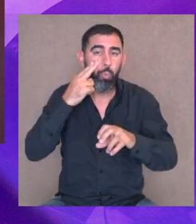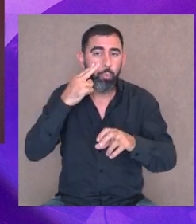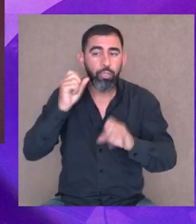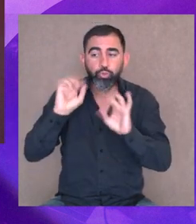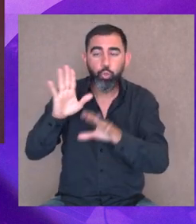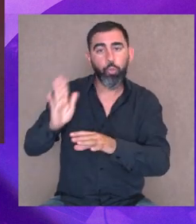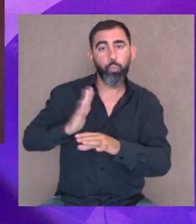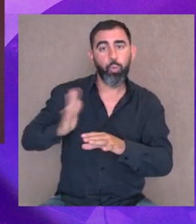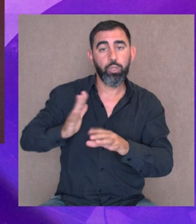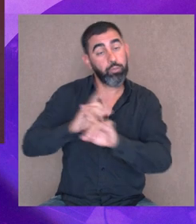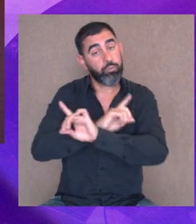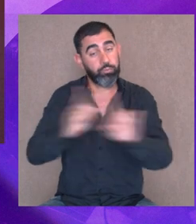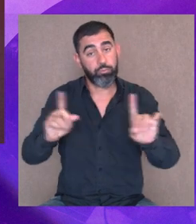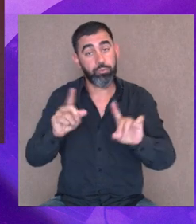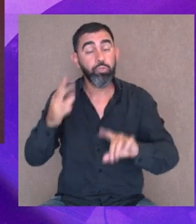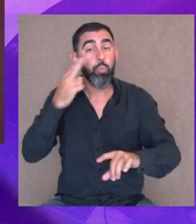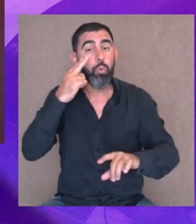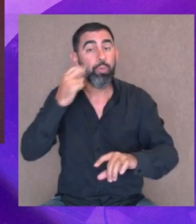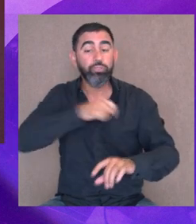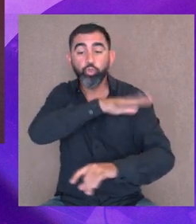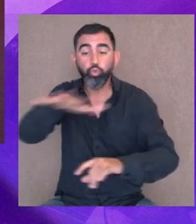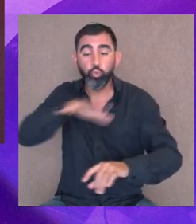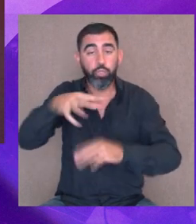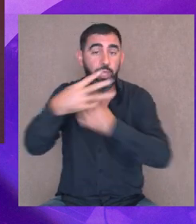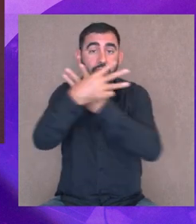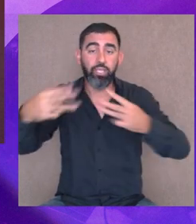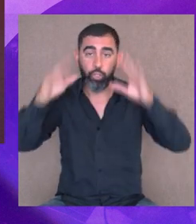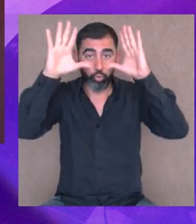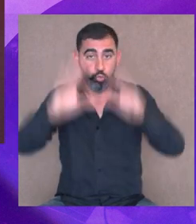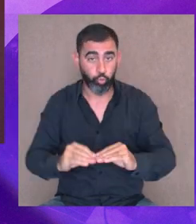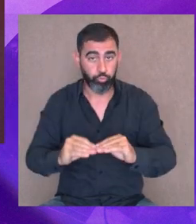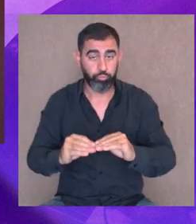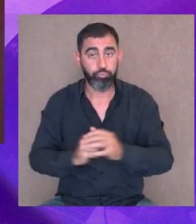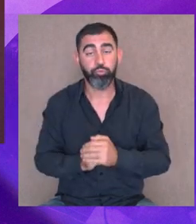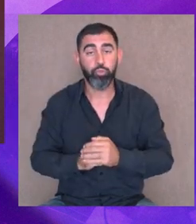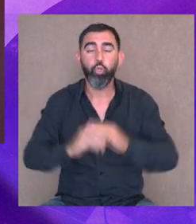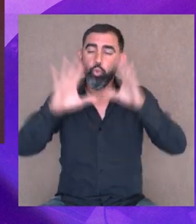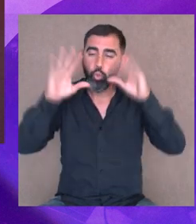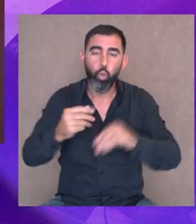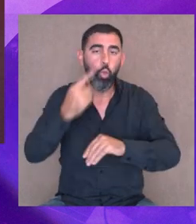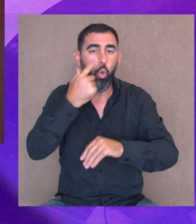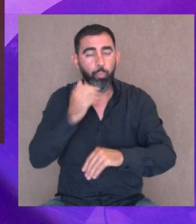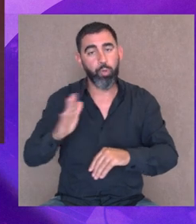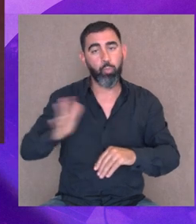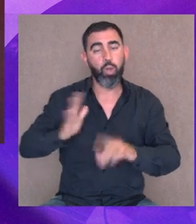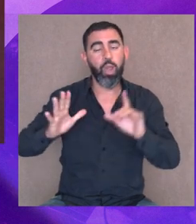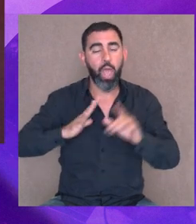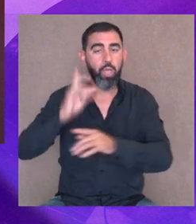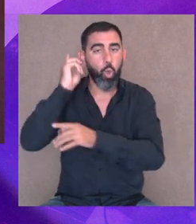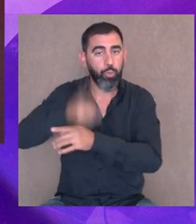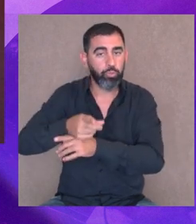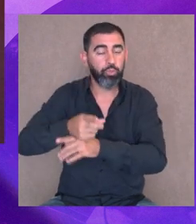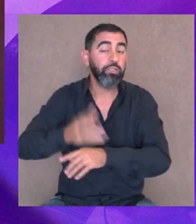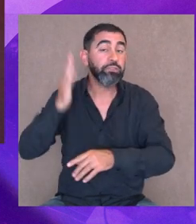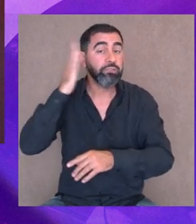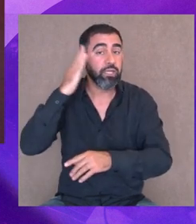esto no es un problema de las mujeres, es un problema de la sociedad, toda, toda, y todos y todas tenemos obligación